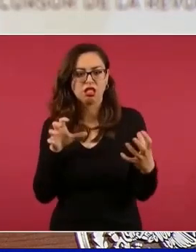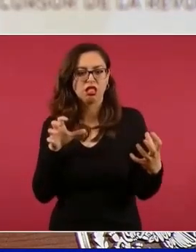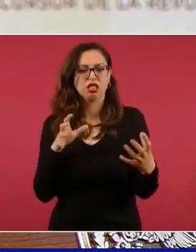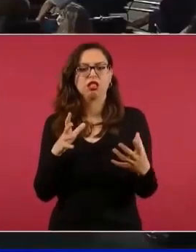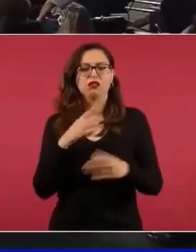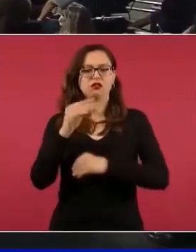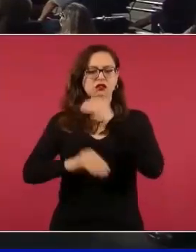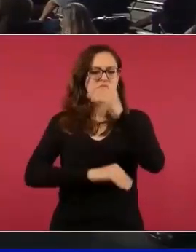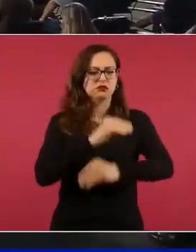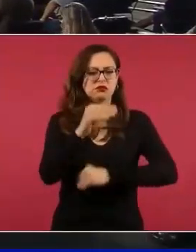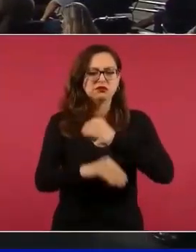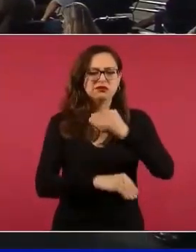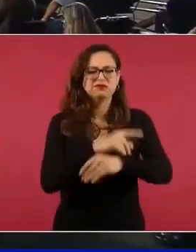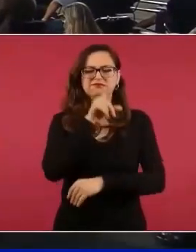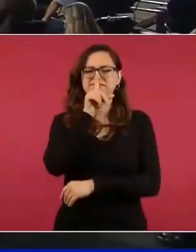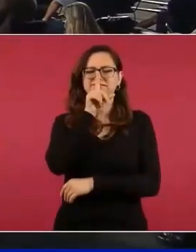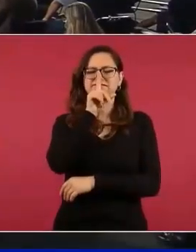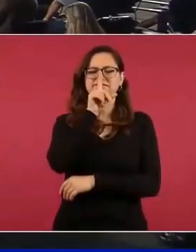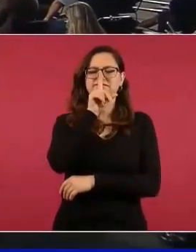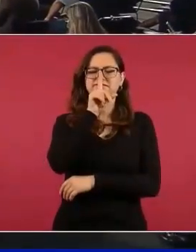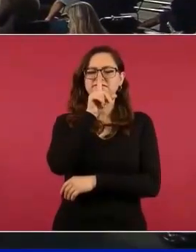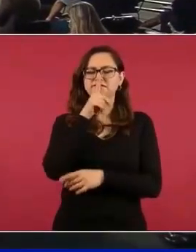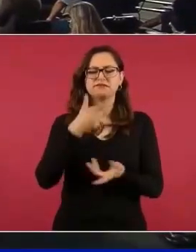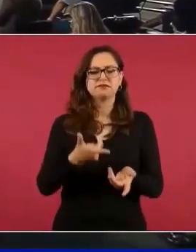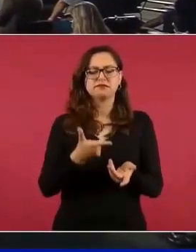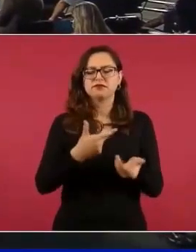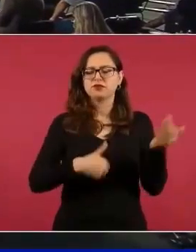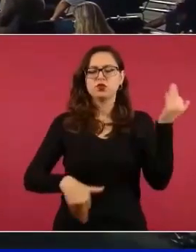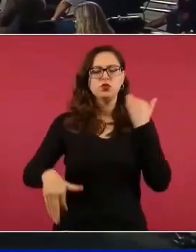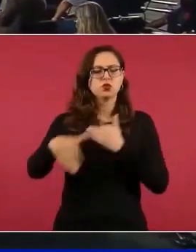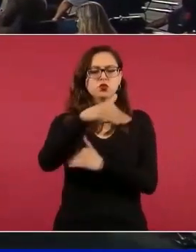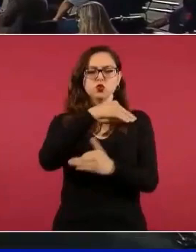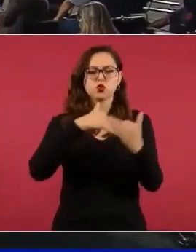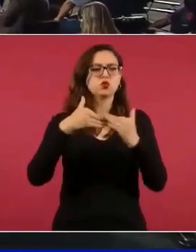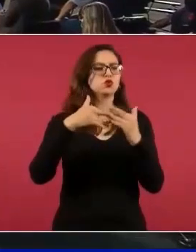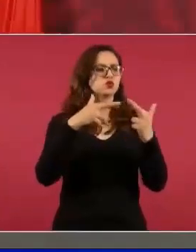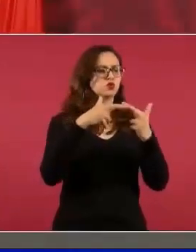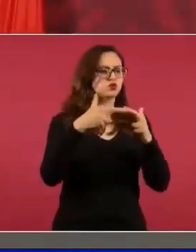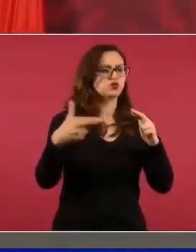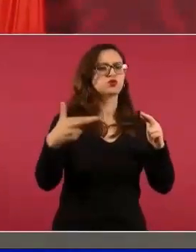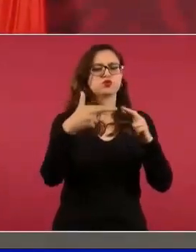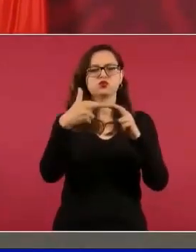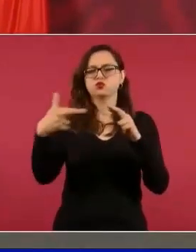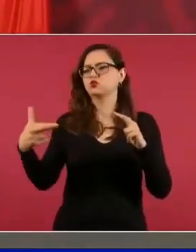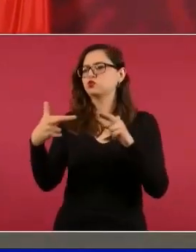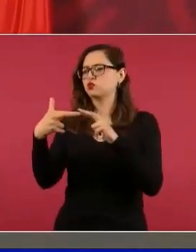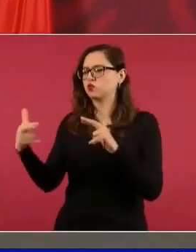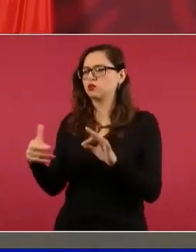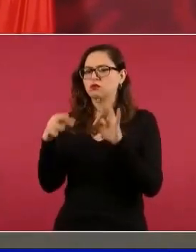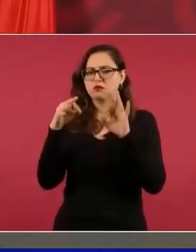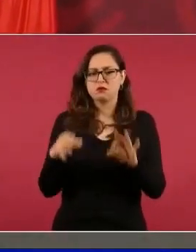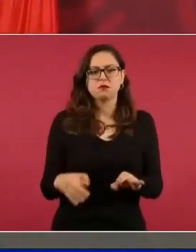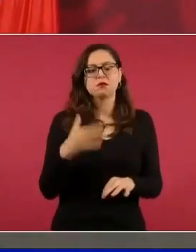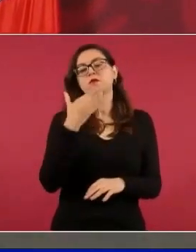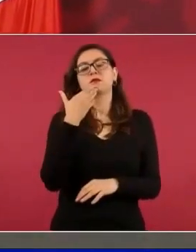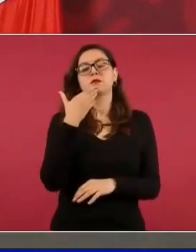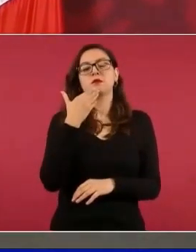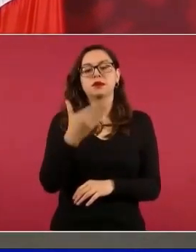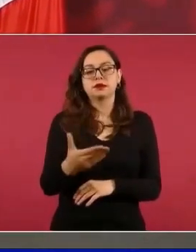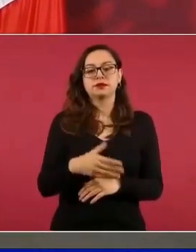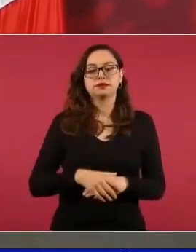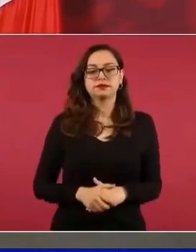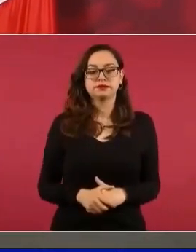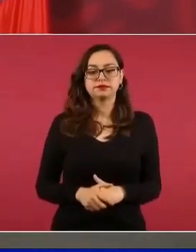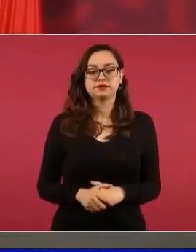buscar buenas relaciones. Tan es así que el jueves